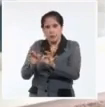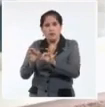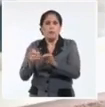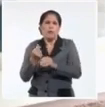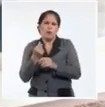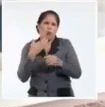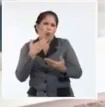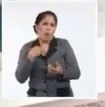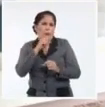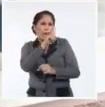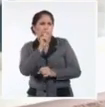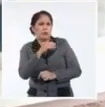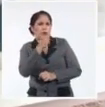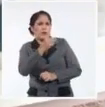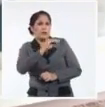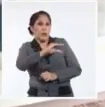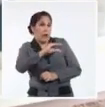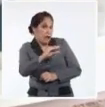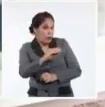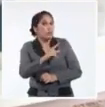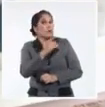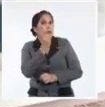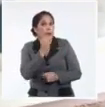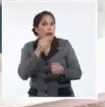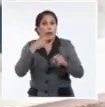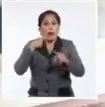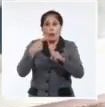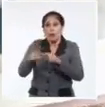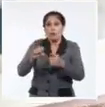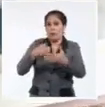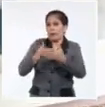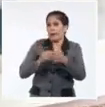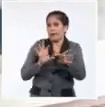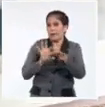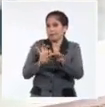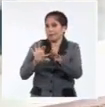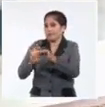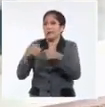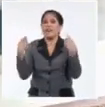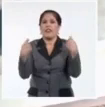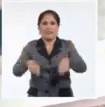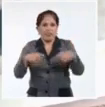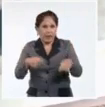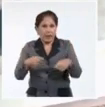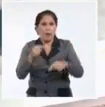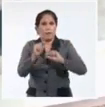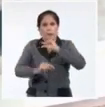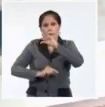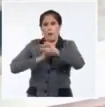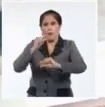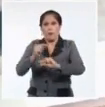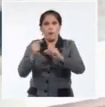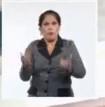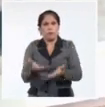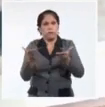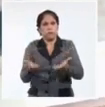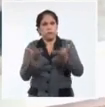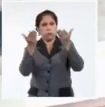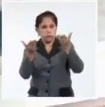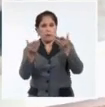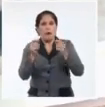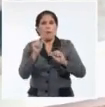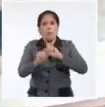salario, las posibilidades de poderse encadenar con otros sectores para poder poco a poco ir desarrollando y